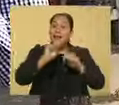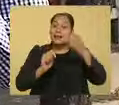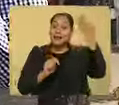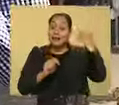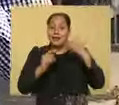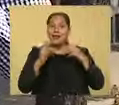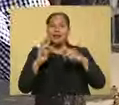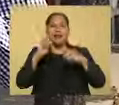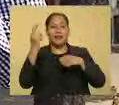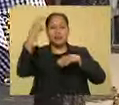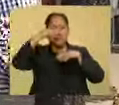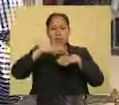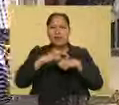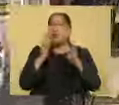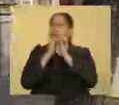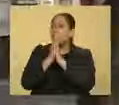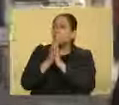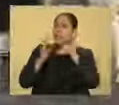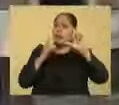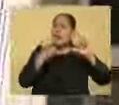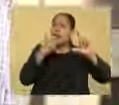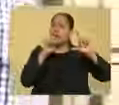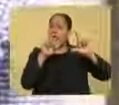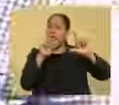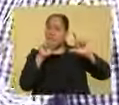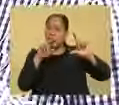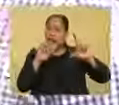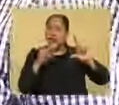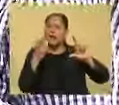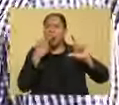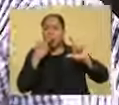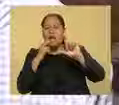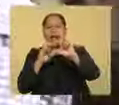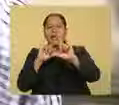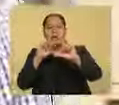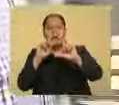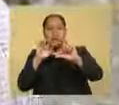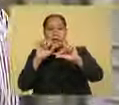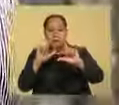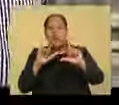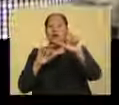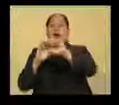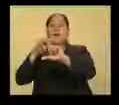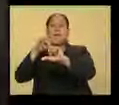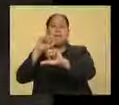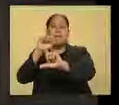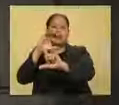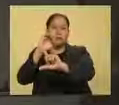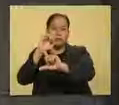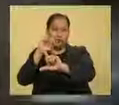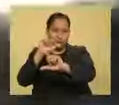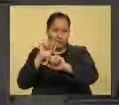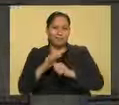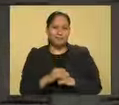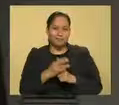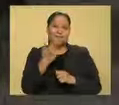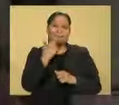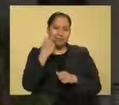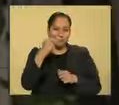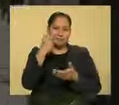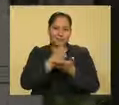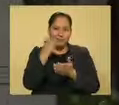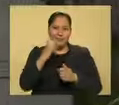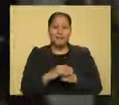de la Revolución, me da unos gardenias, me da unos ideal, o si no, una mascota. En realidad, don